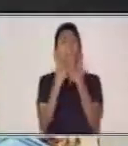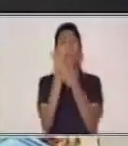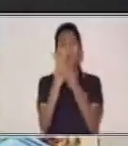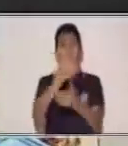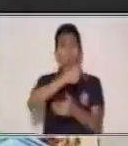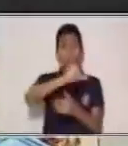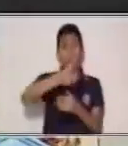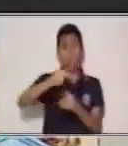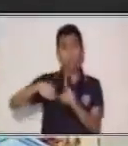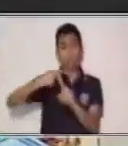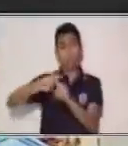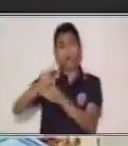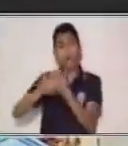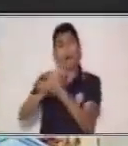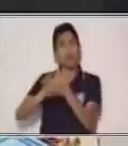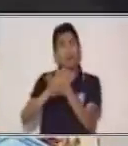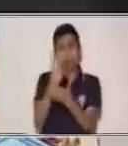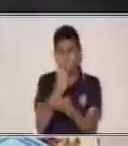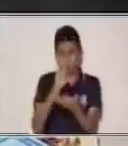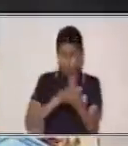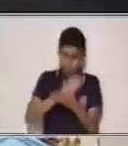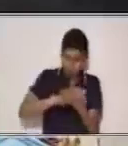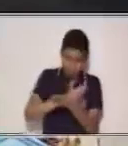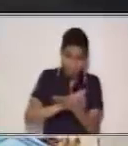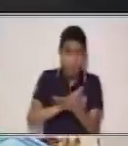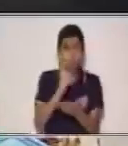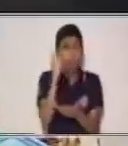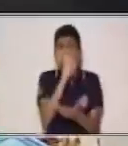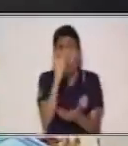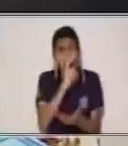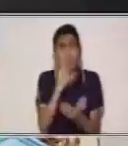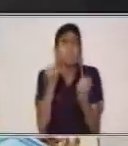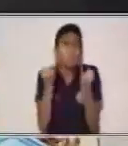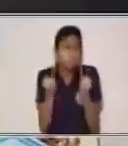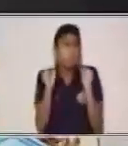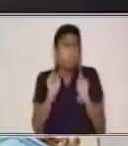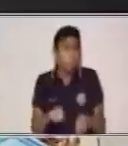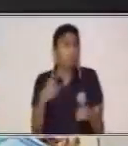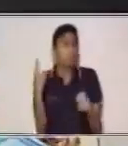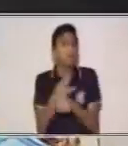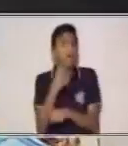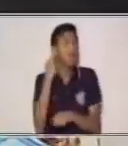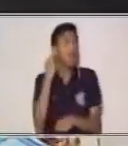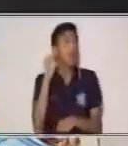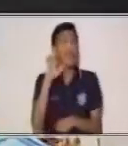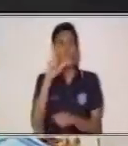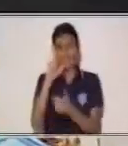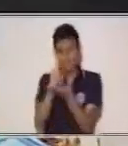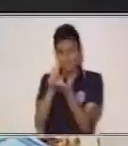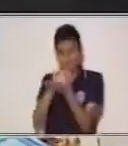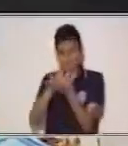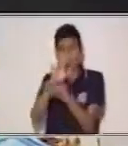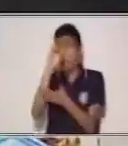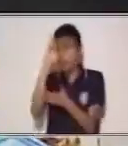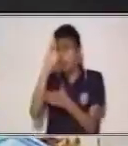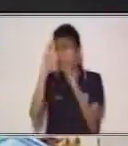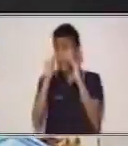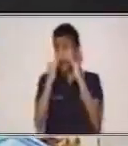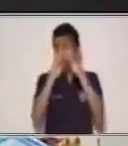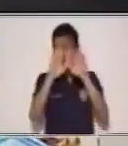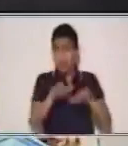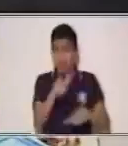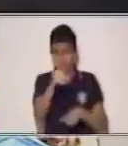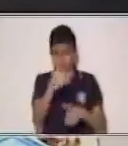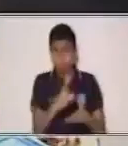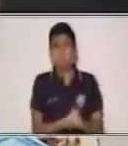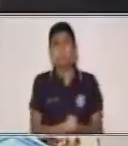o bien utilices gel antibacterial y frotes muy bien tus manos, pero también recuerda que debes quedarte en casa.